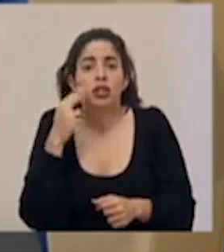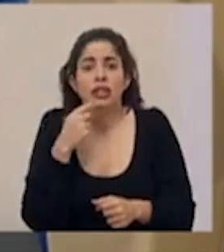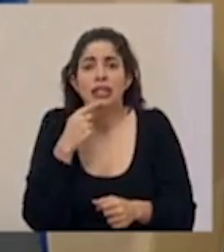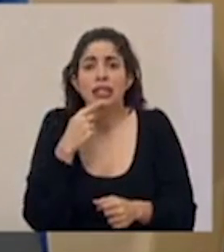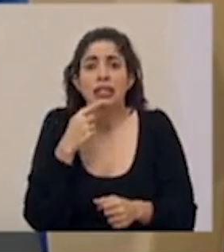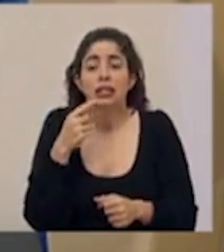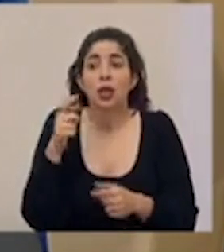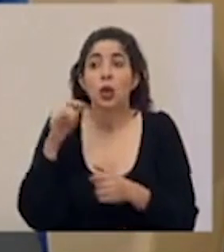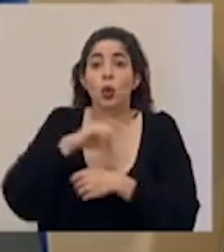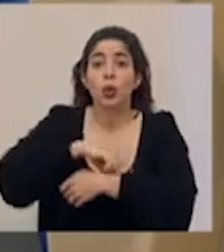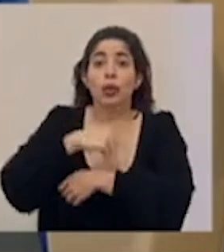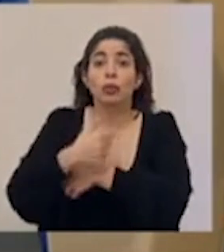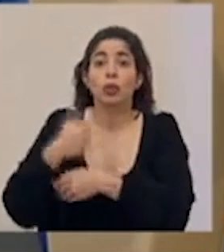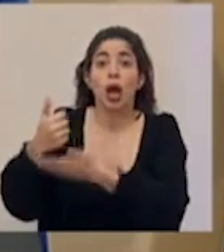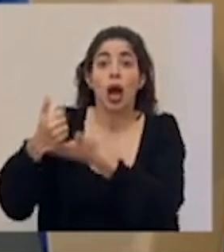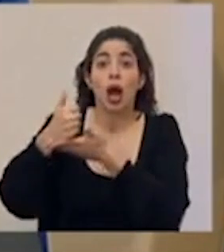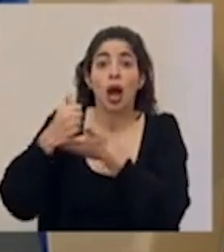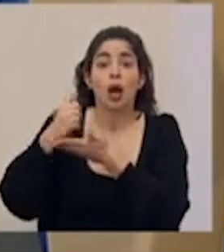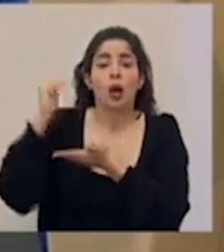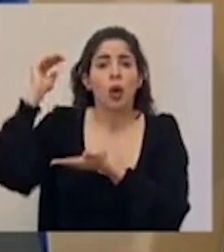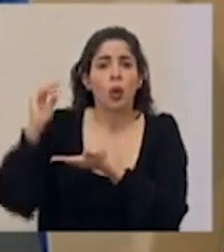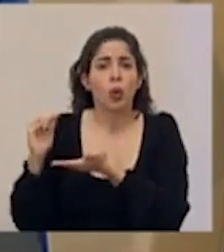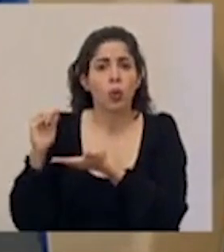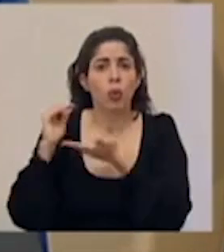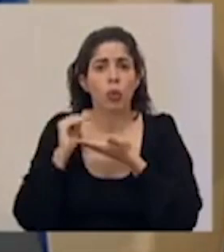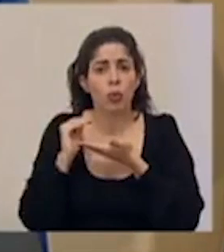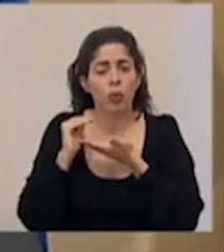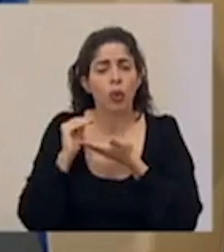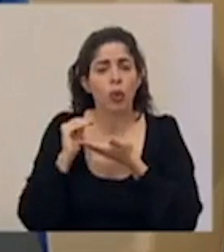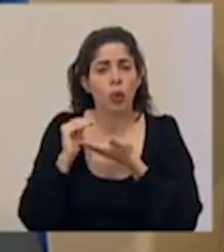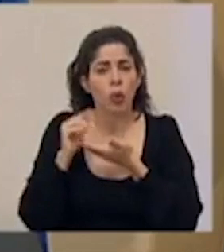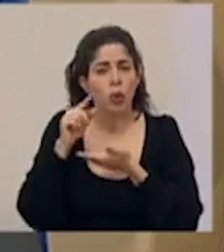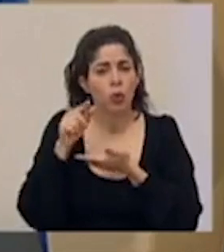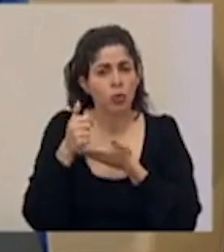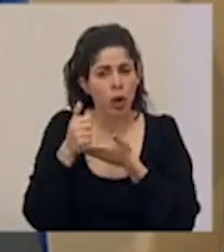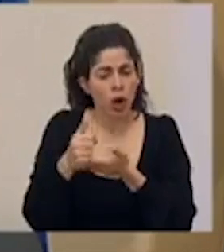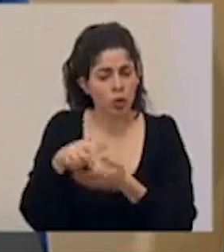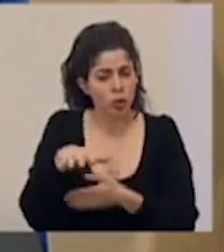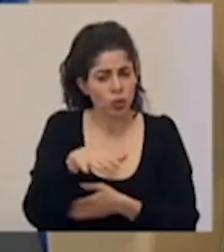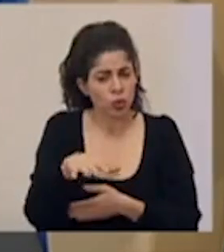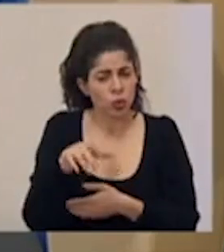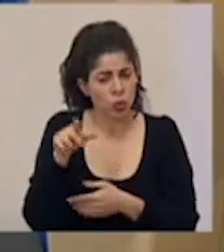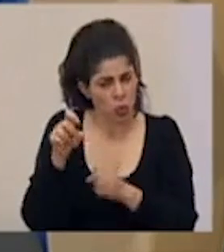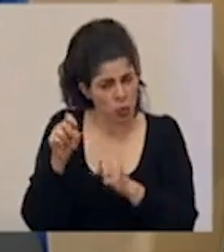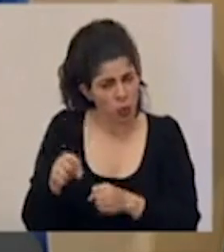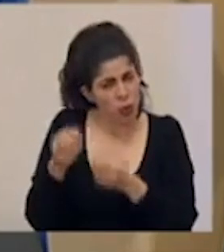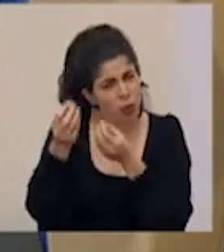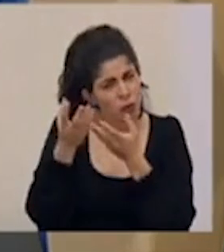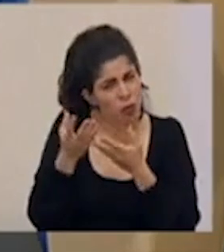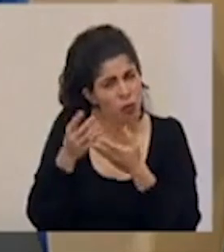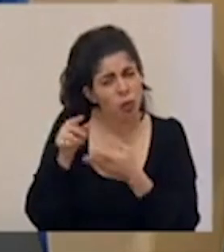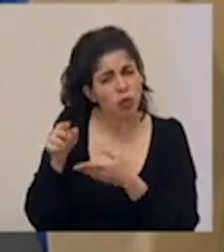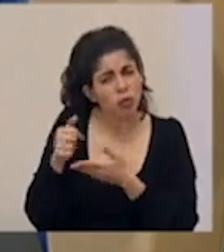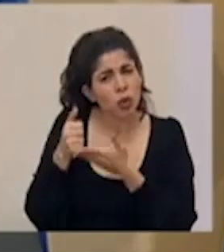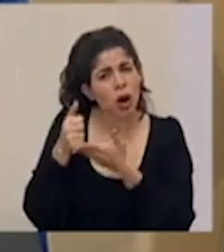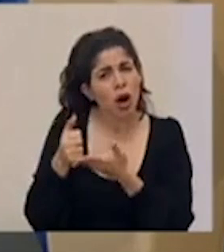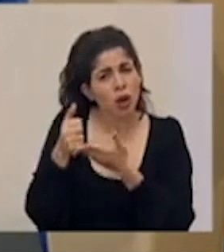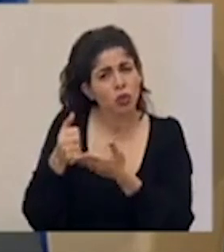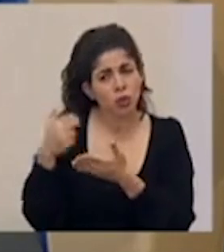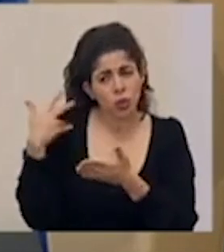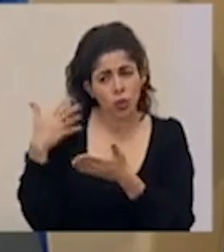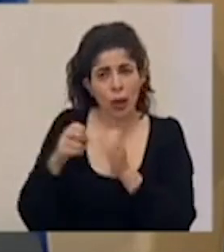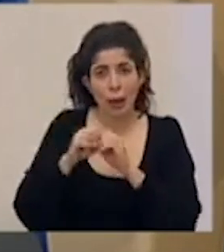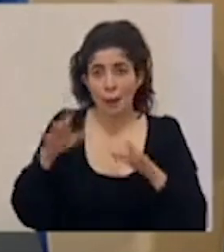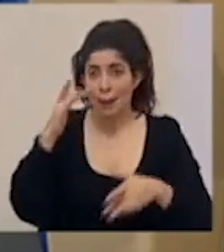de la ayuda que brinda la Junta de Protección Social al hogar. ¿Nos podría brindar un informe sobre la ayuda brindada